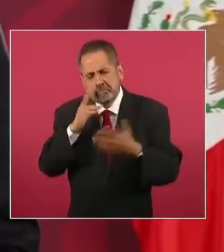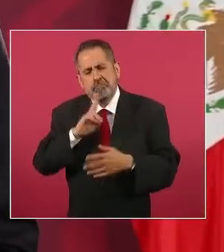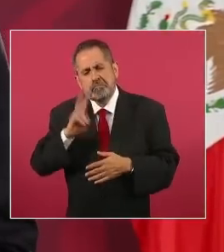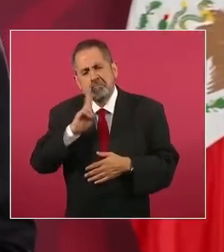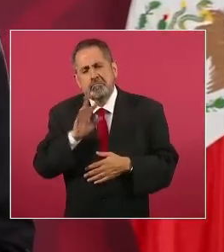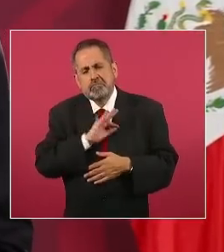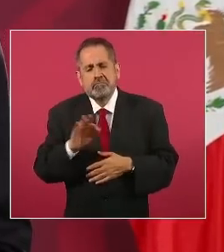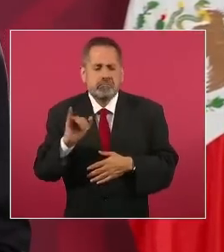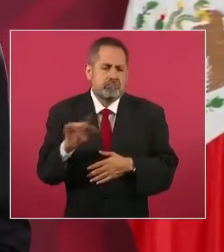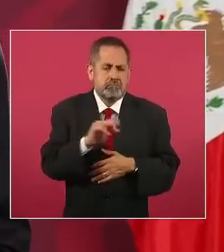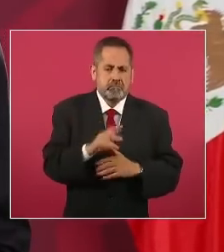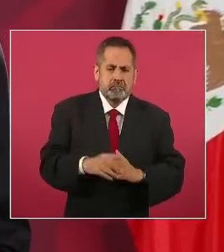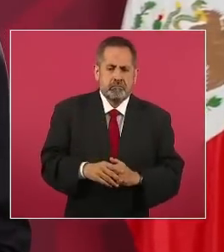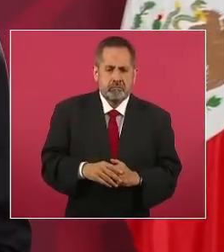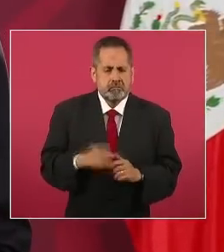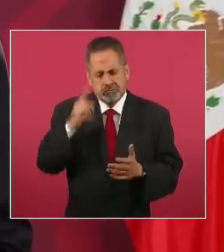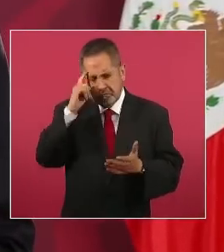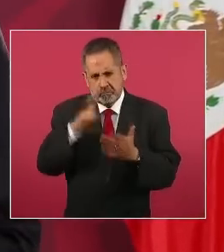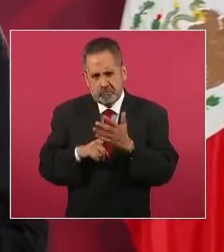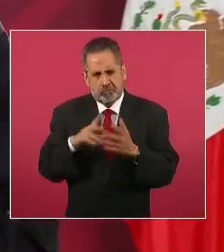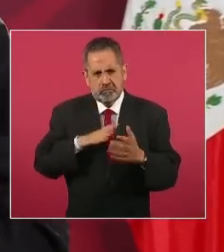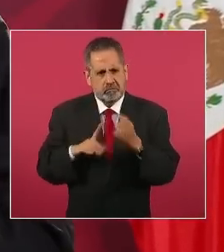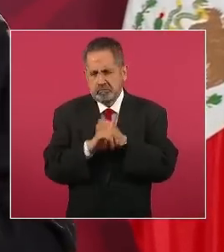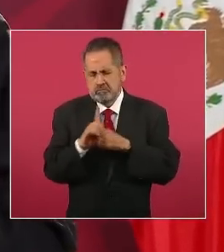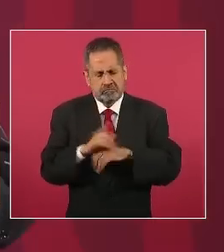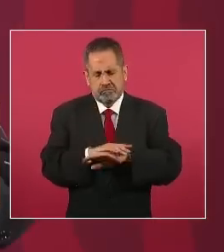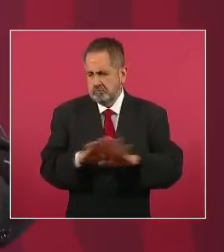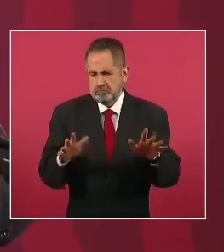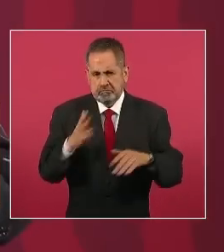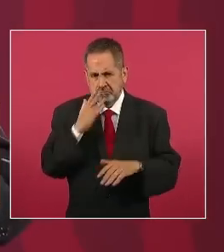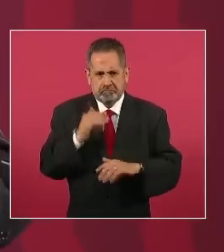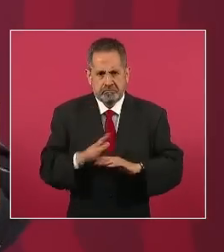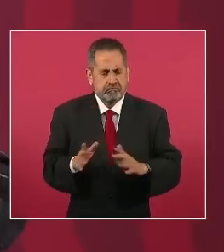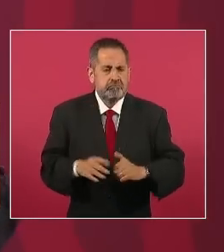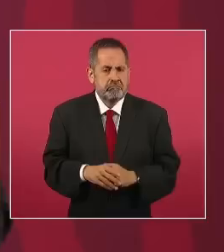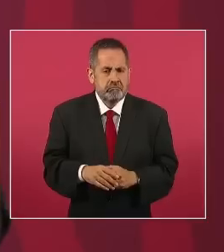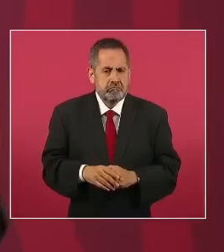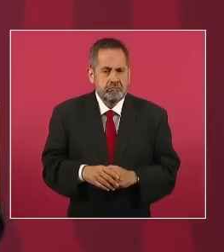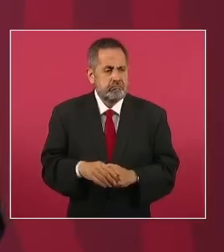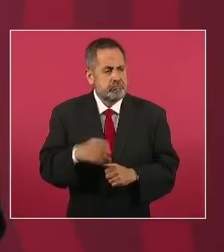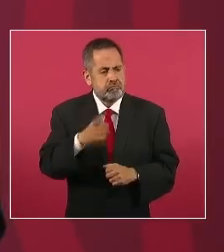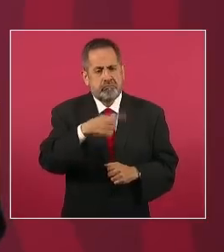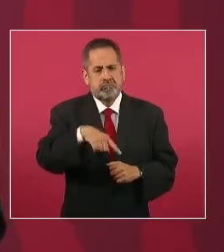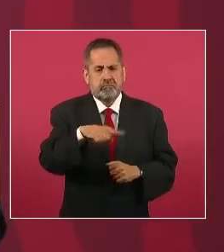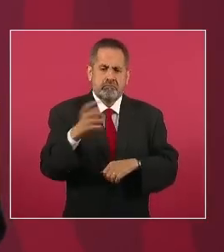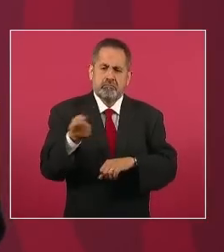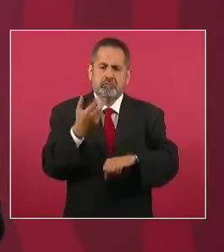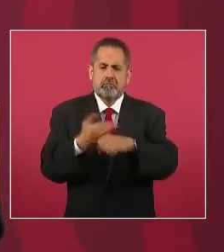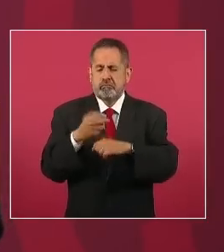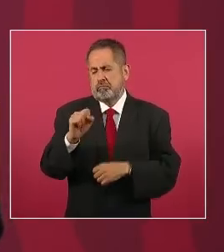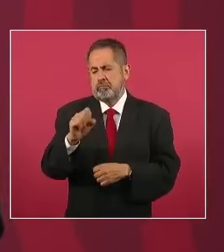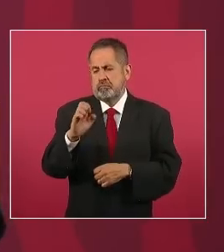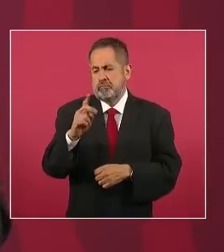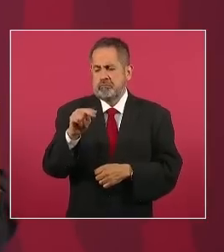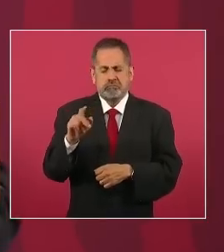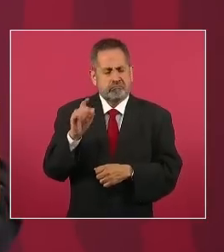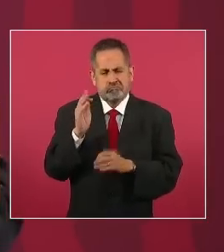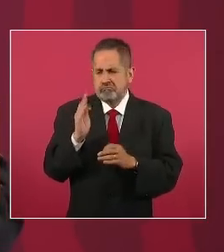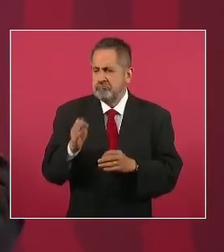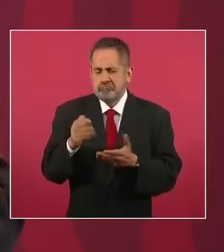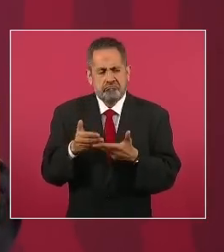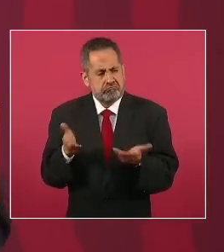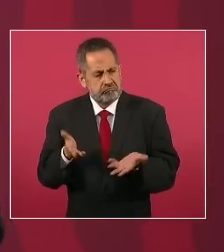y se sienten con poder y pasas tú a un lado de ellos en las calles y te voltean a ver y te